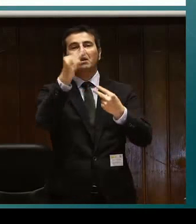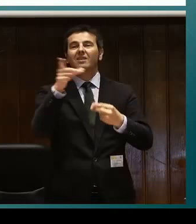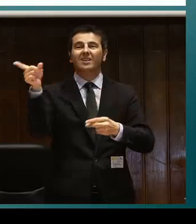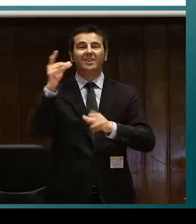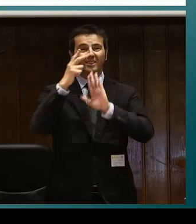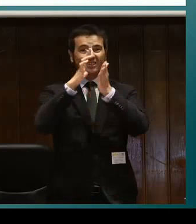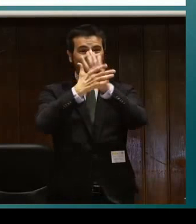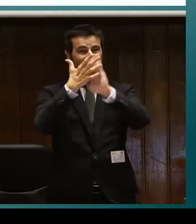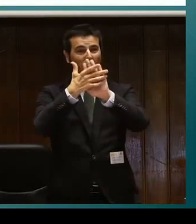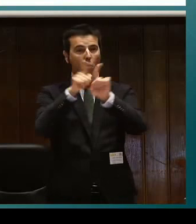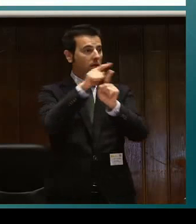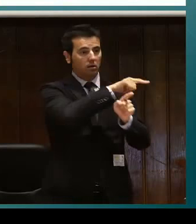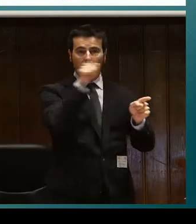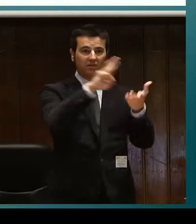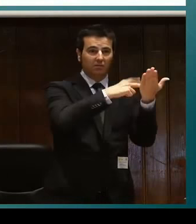a su casa